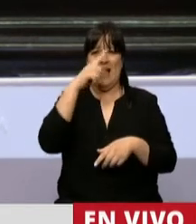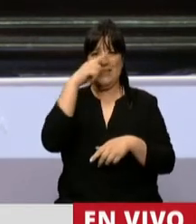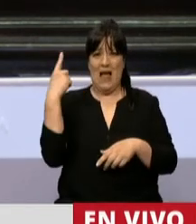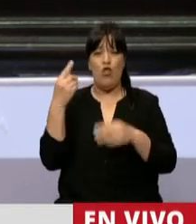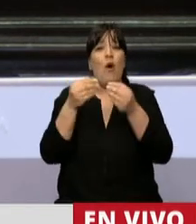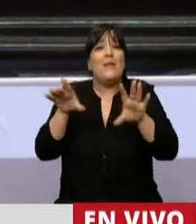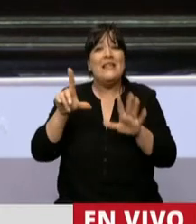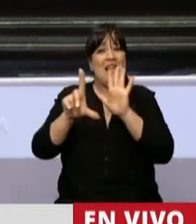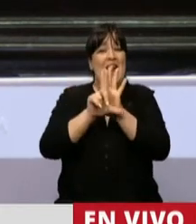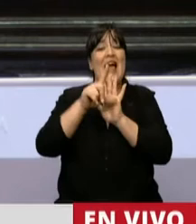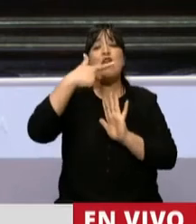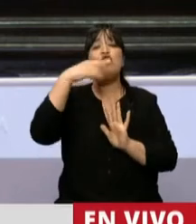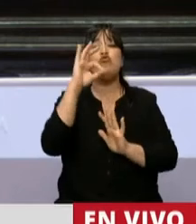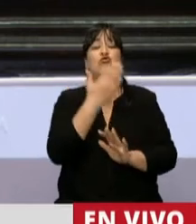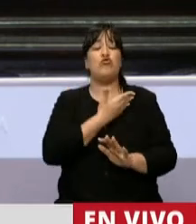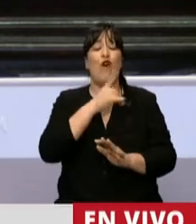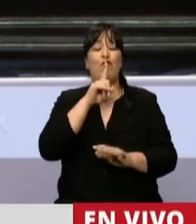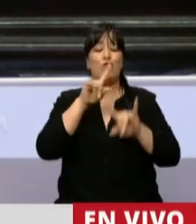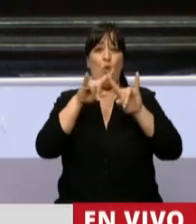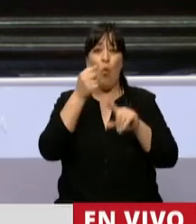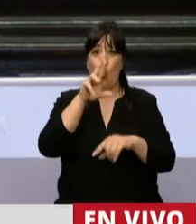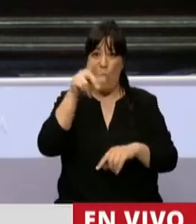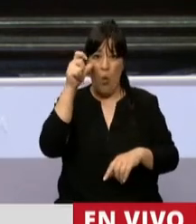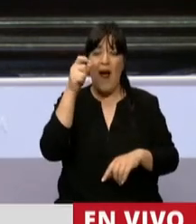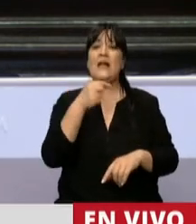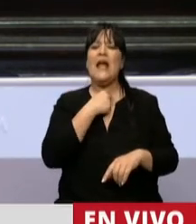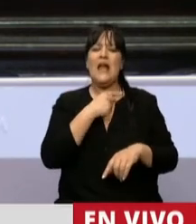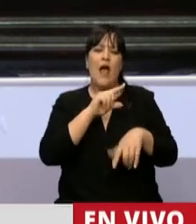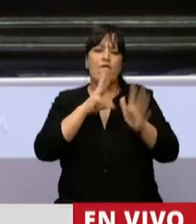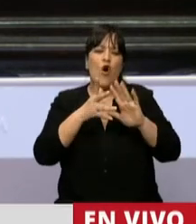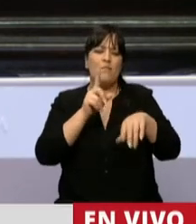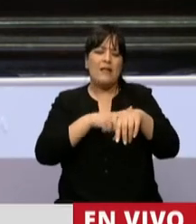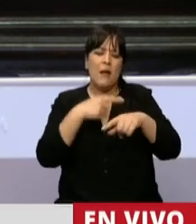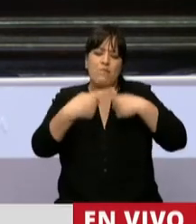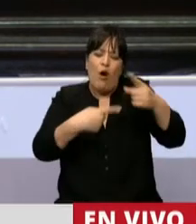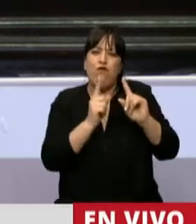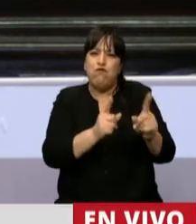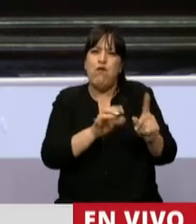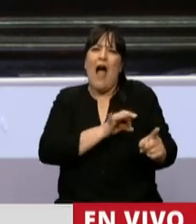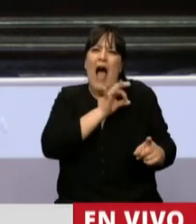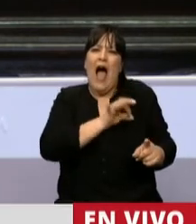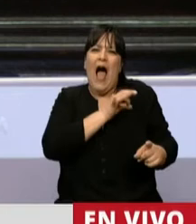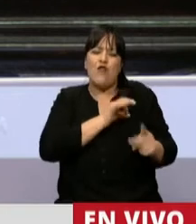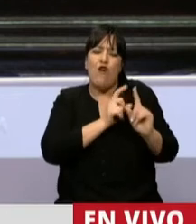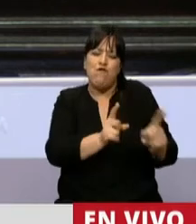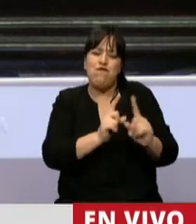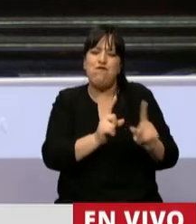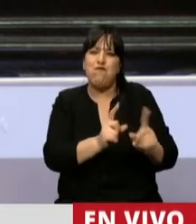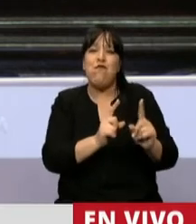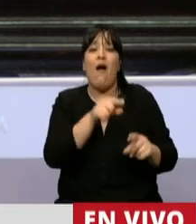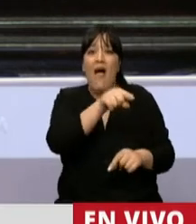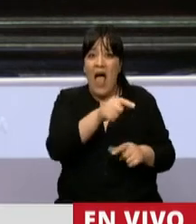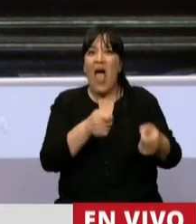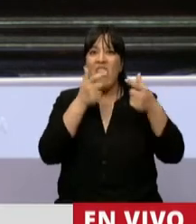empezado con la ley del software y que a fuerza de mantenerse en el tiempo, durante muchos años y distintos gobiernos había